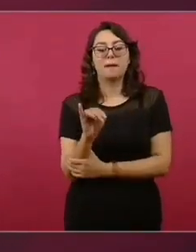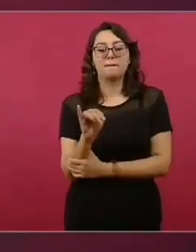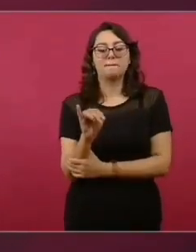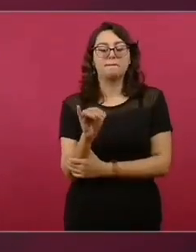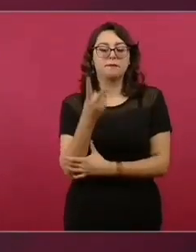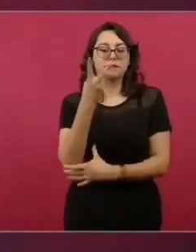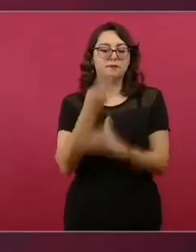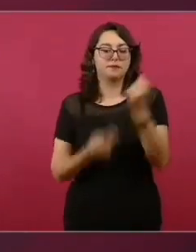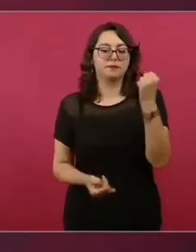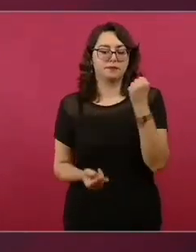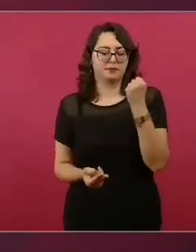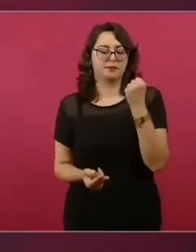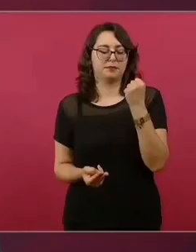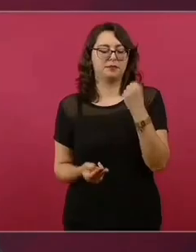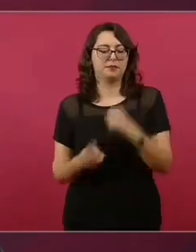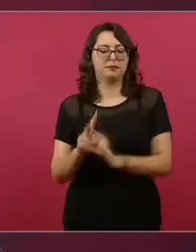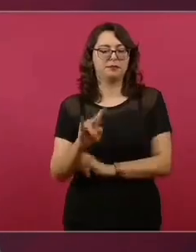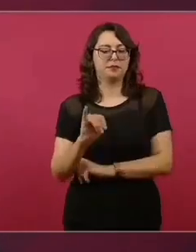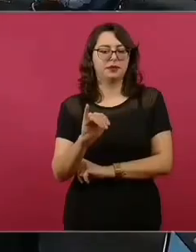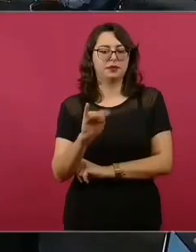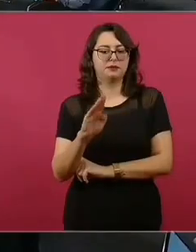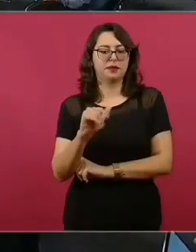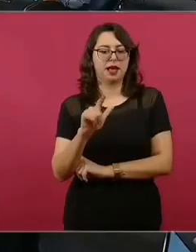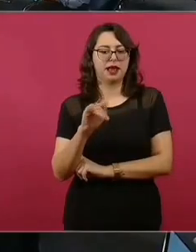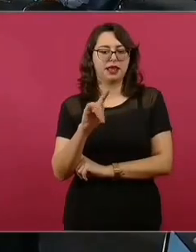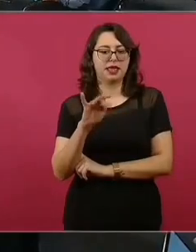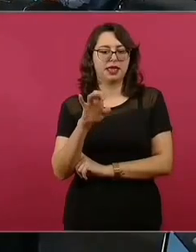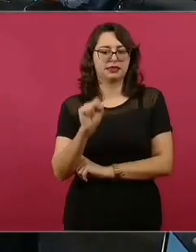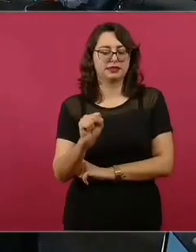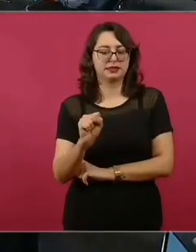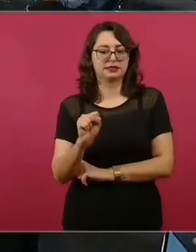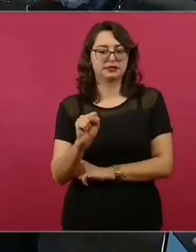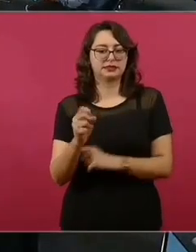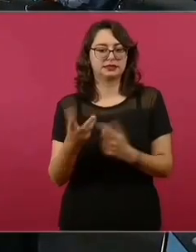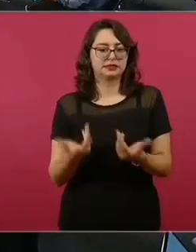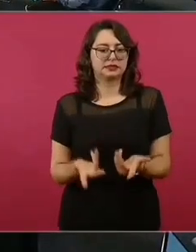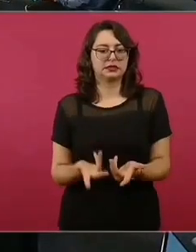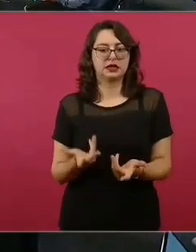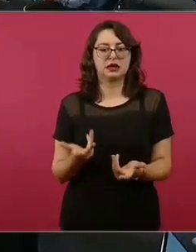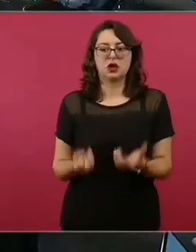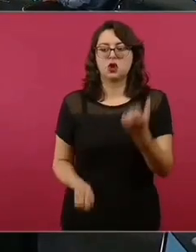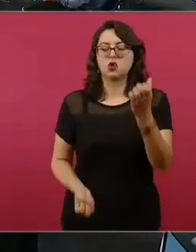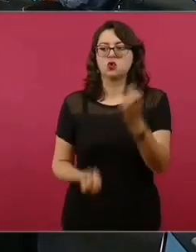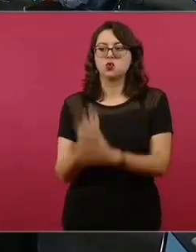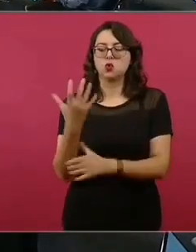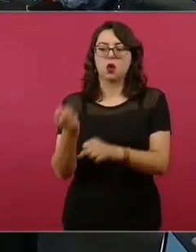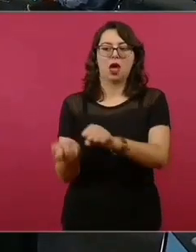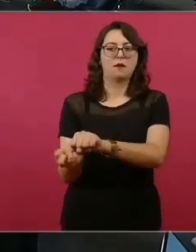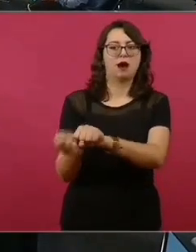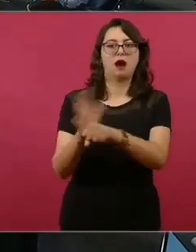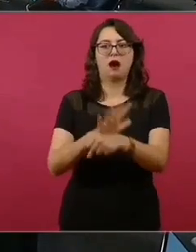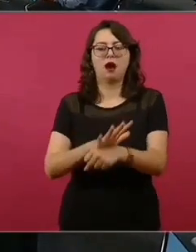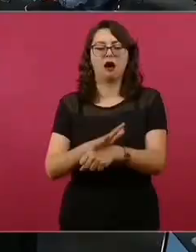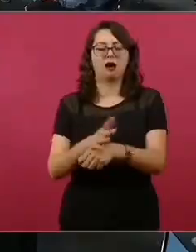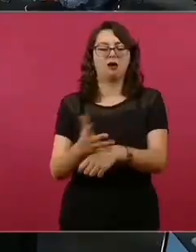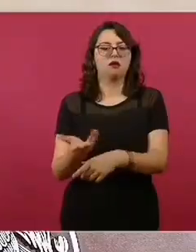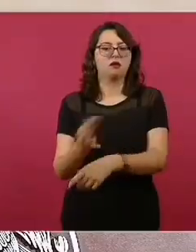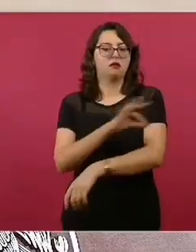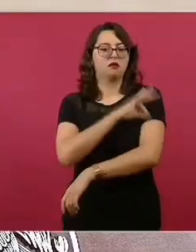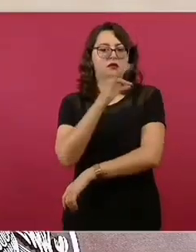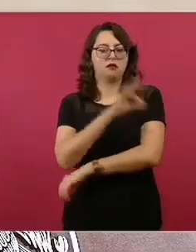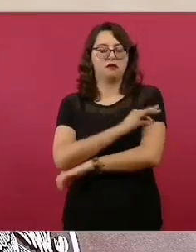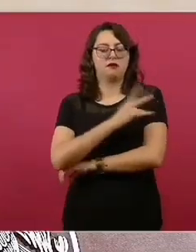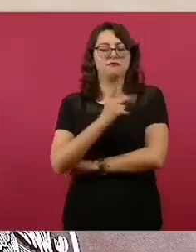tienen los contenidos de cepas o variantes del virus que son más recientes. Empresas que han fabricado esto, como es Pfizer